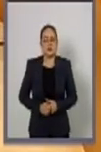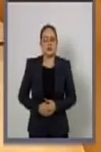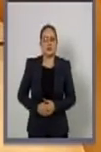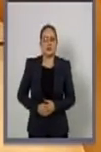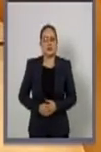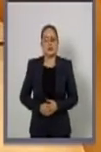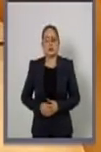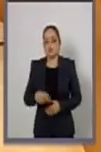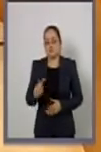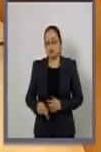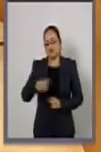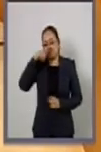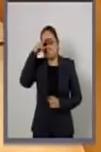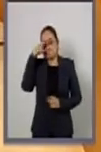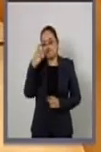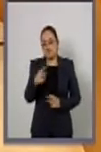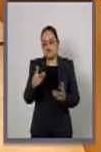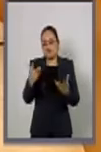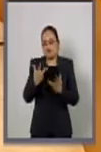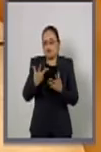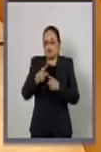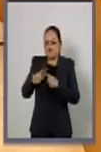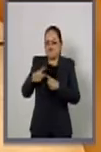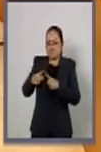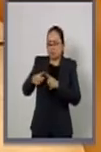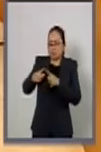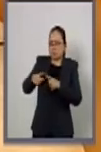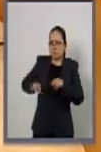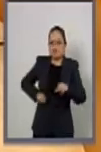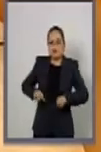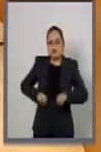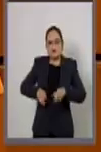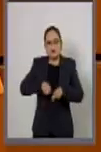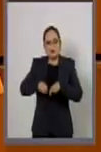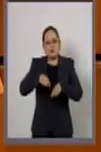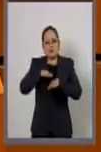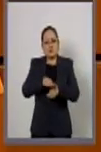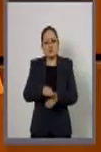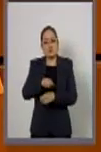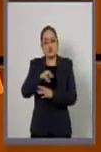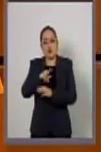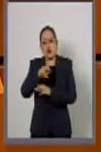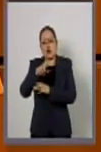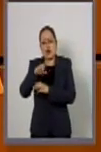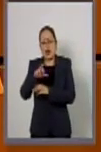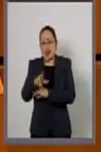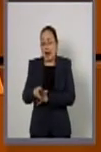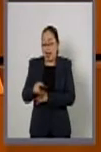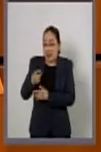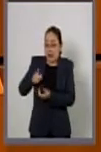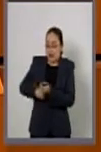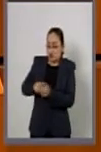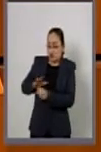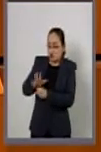México ha desarrollado su actividad nuclear por más de dos décadas, garantizando la seguridad nuclear.